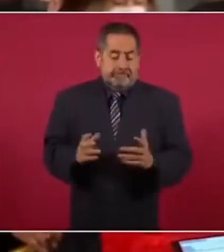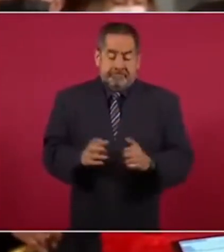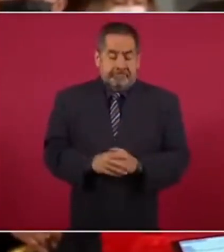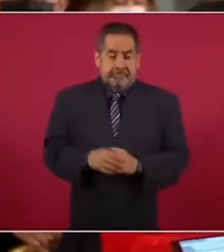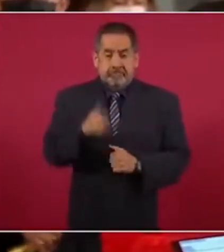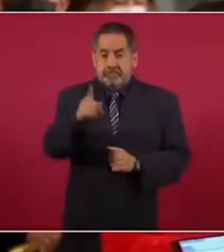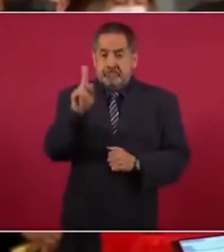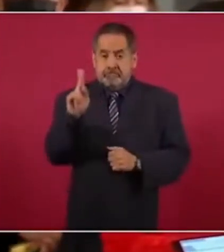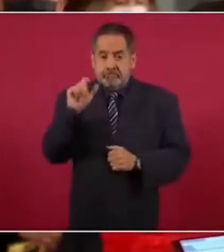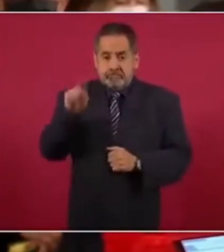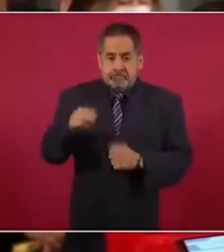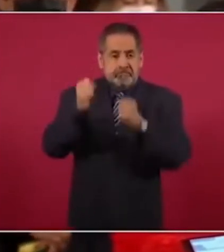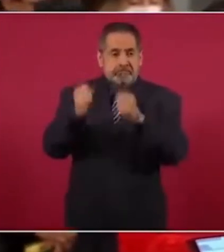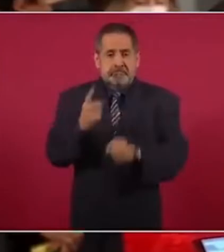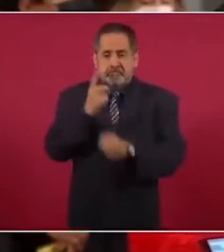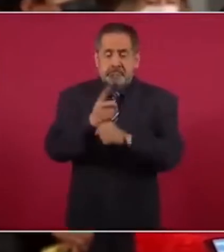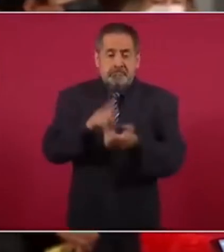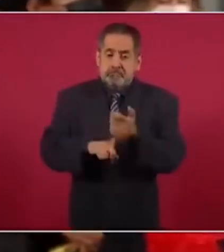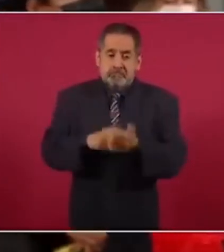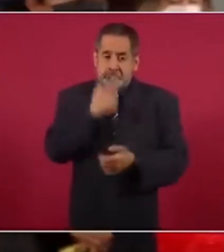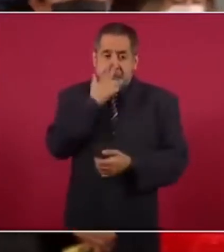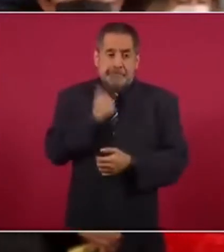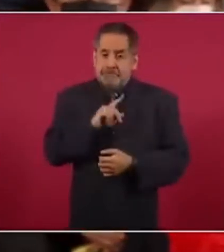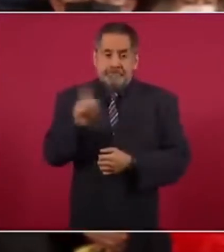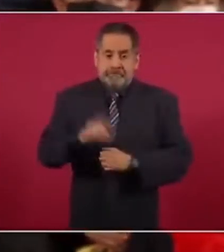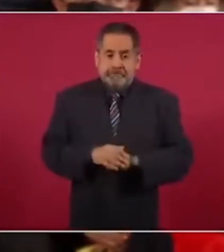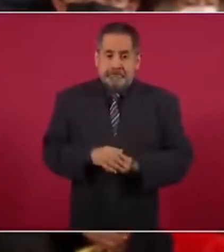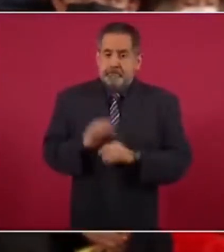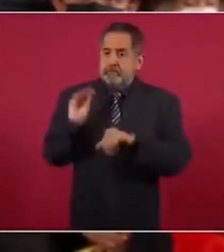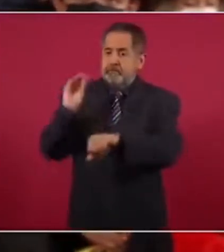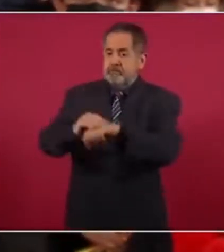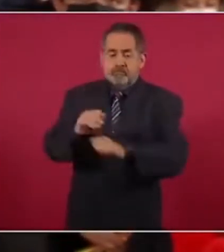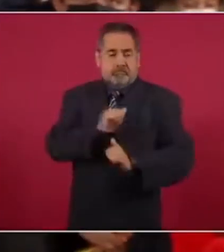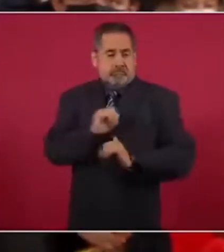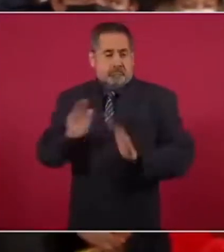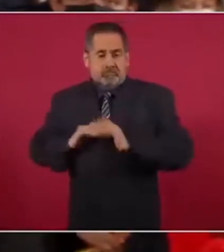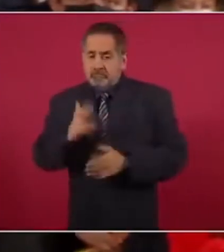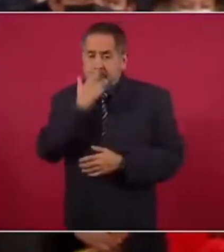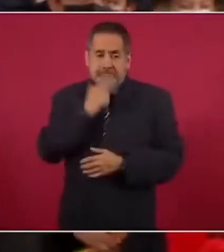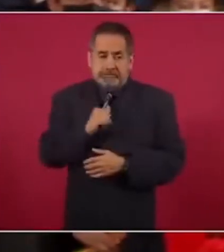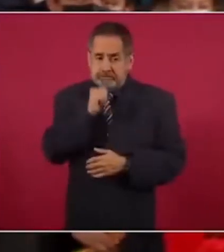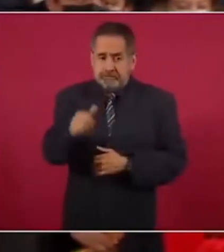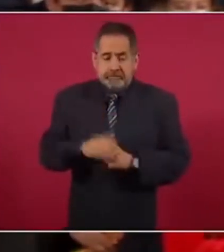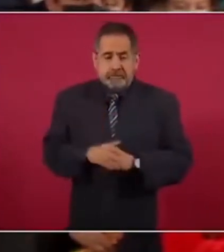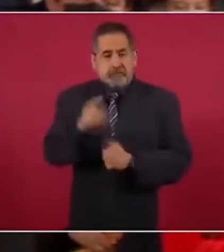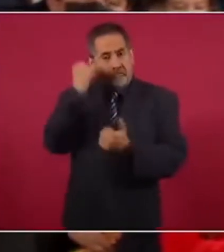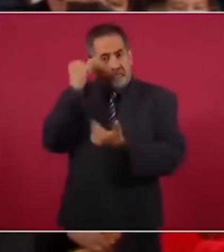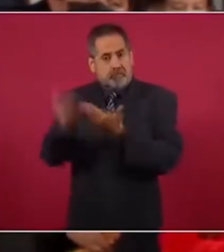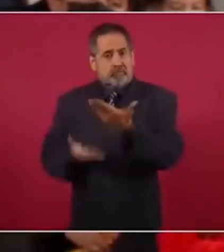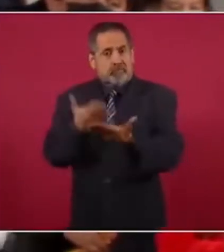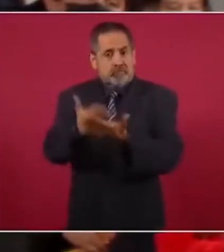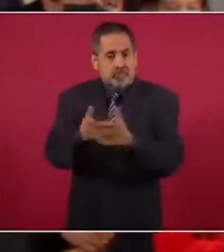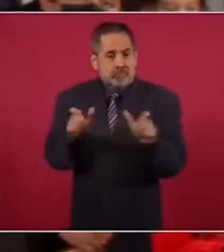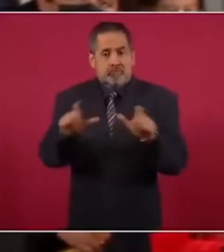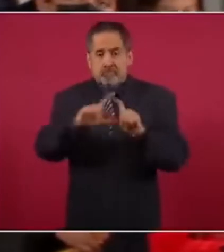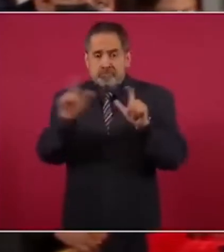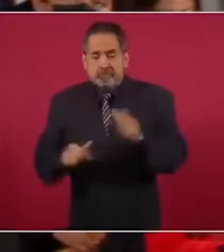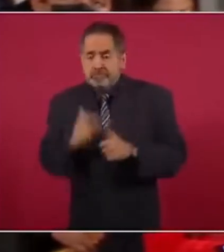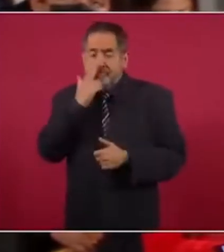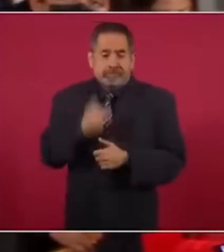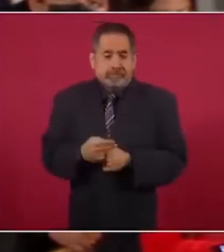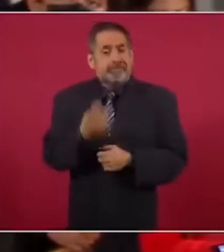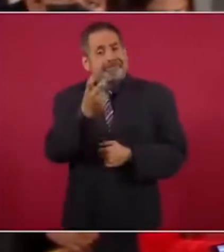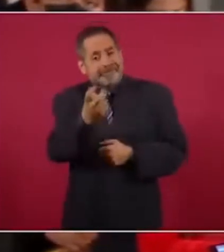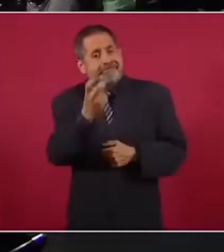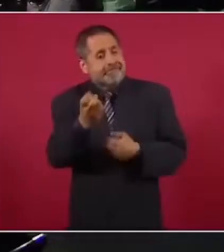su estrategia de seguridad no ha funcionado, la militarización no ha funcionado, su propuesta de lo haga en la Guardia Nacional. Por eso muchos se